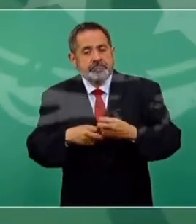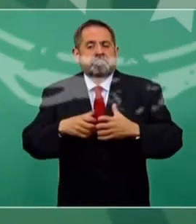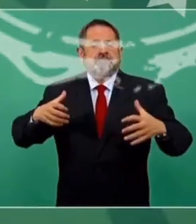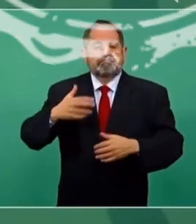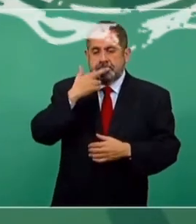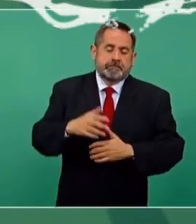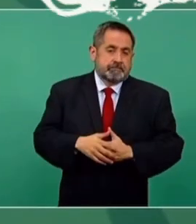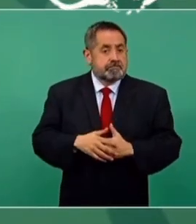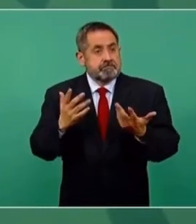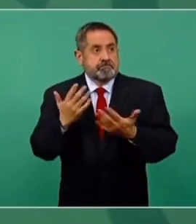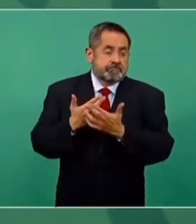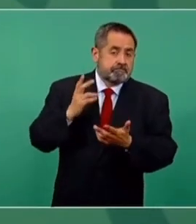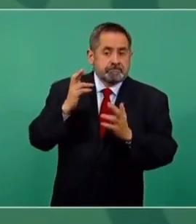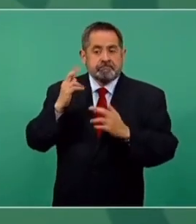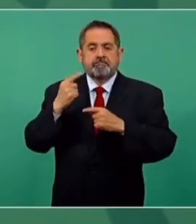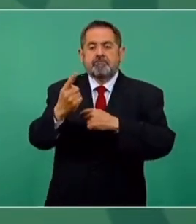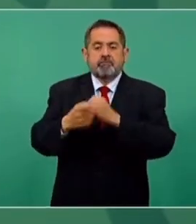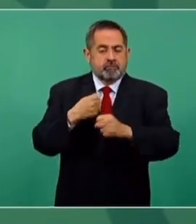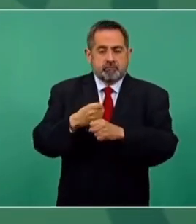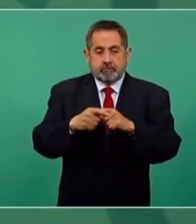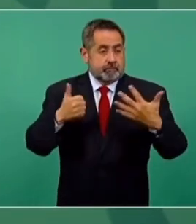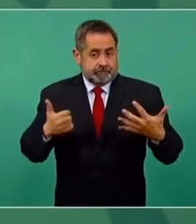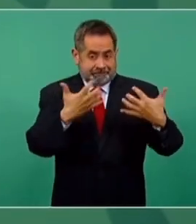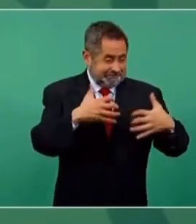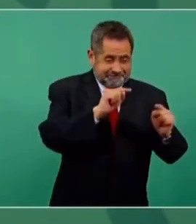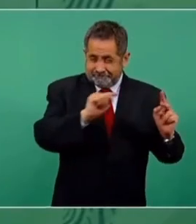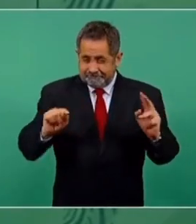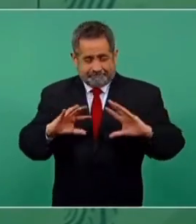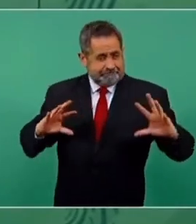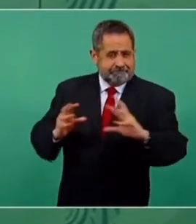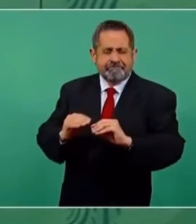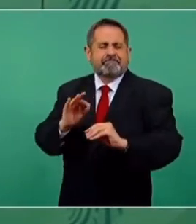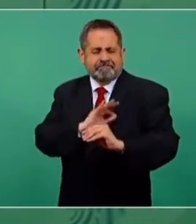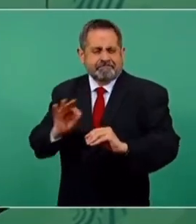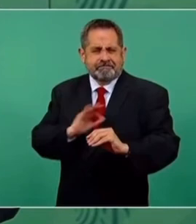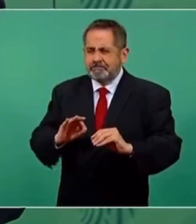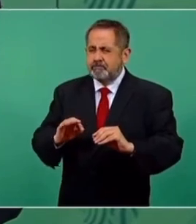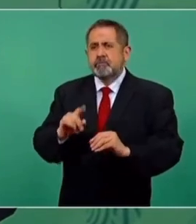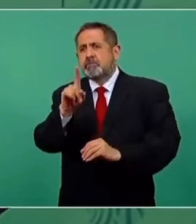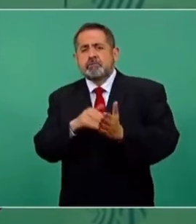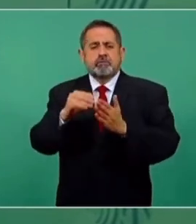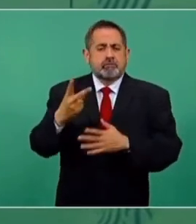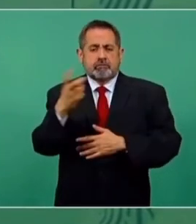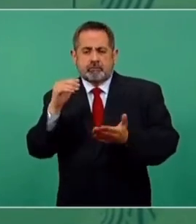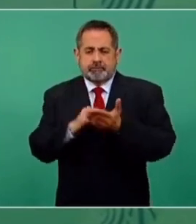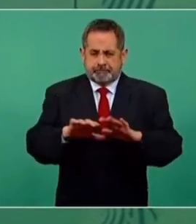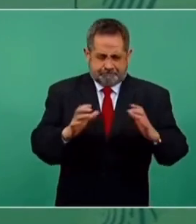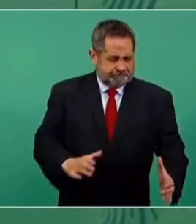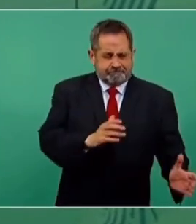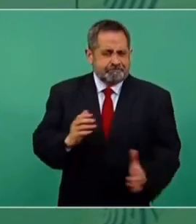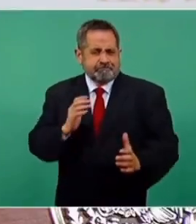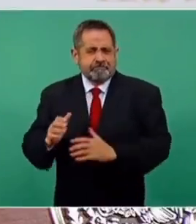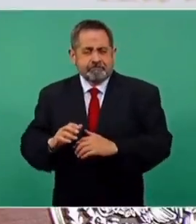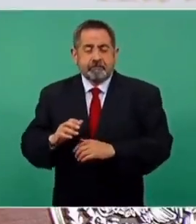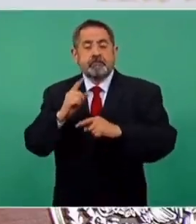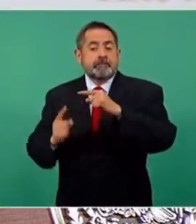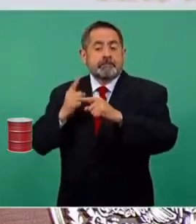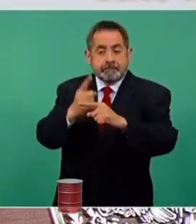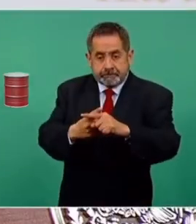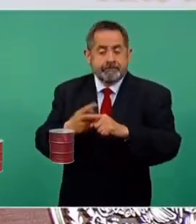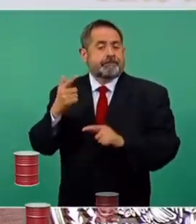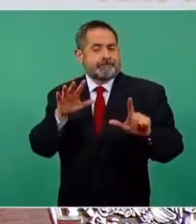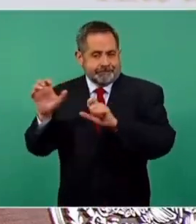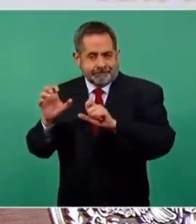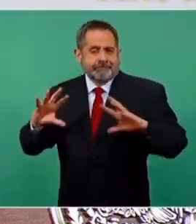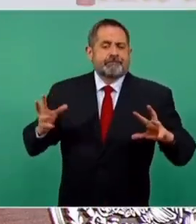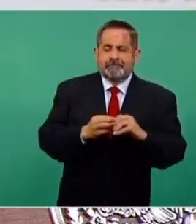Espera que para el año próximo con las sierras de refinerías vamos a tener una capacidad de producción de un millón doscientos mil barriles, más los setecientos